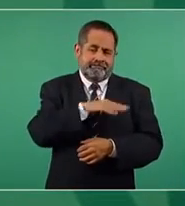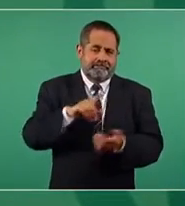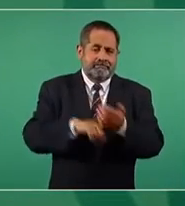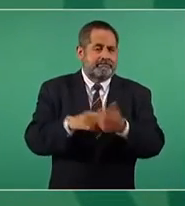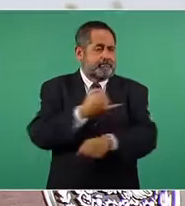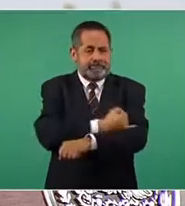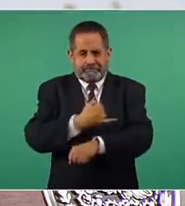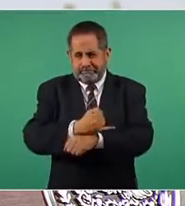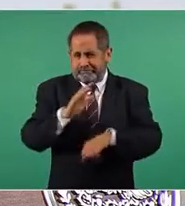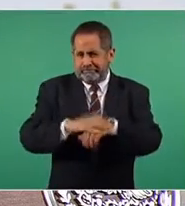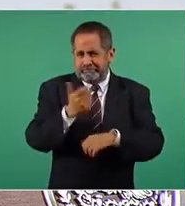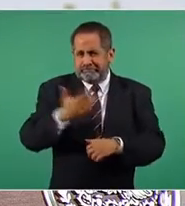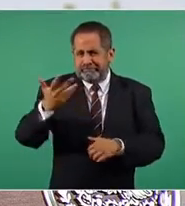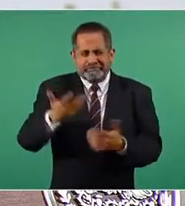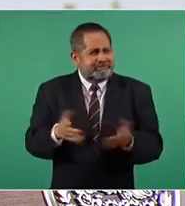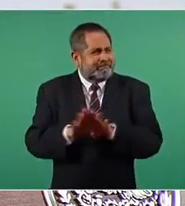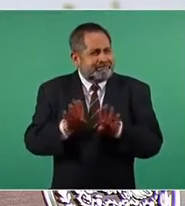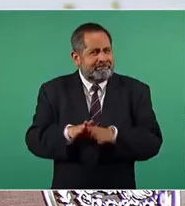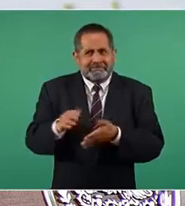Zapalapa. ¿Cómo es eso?